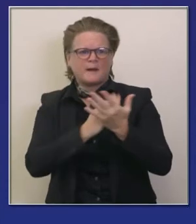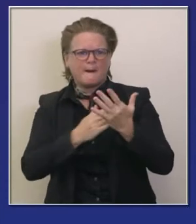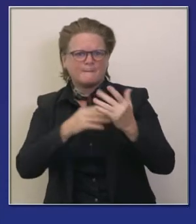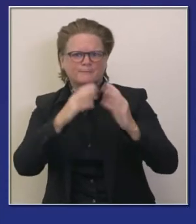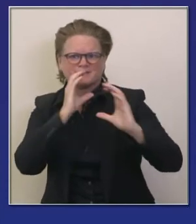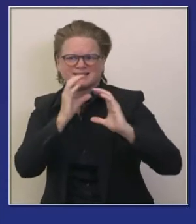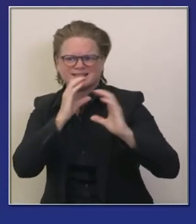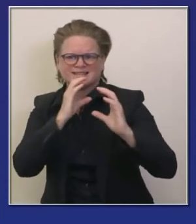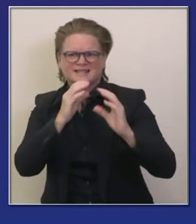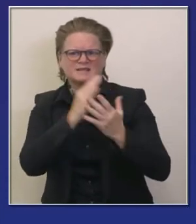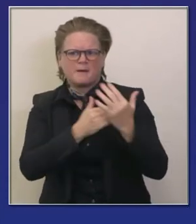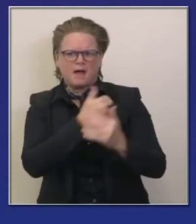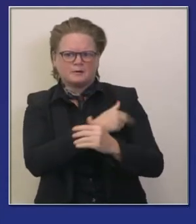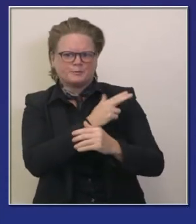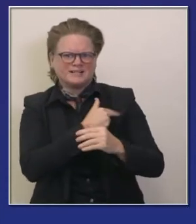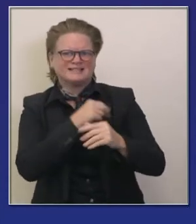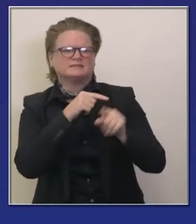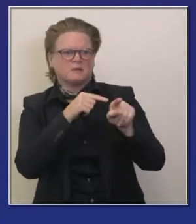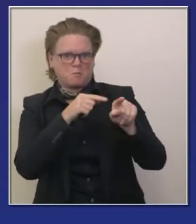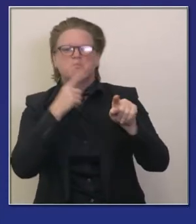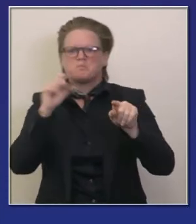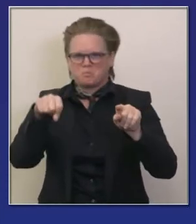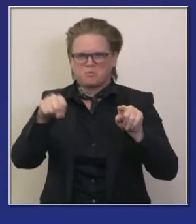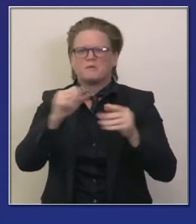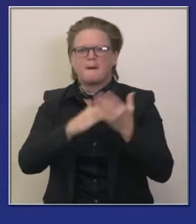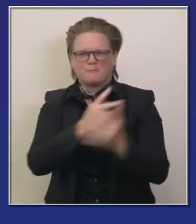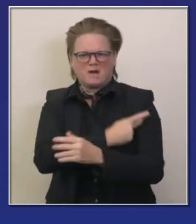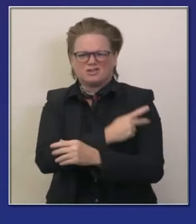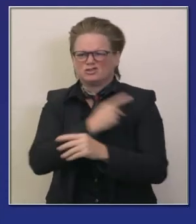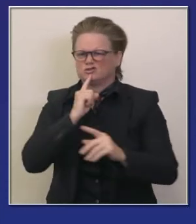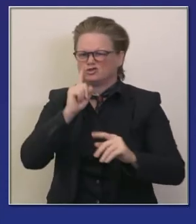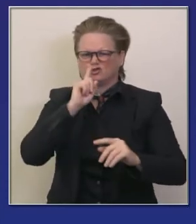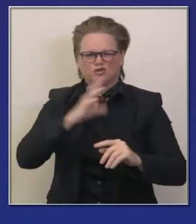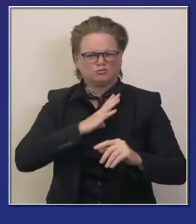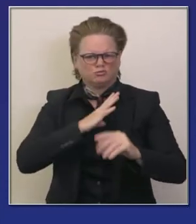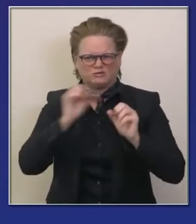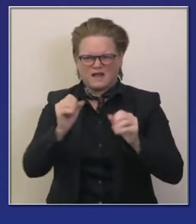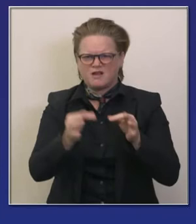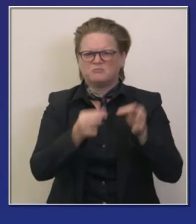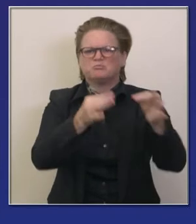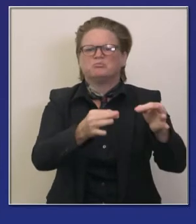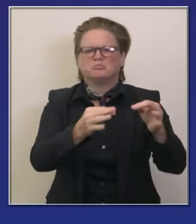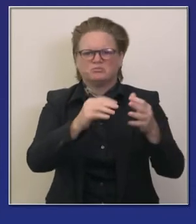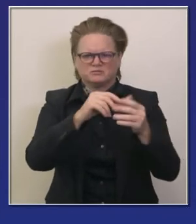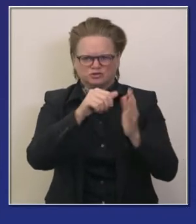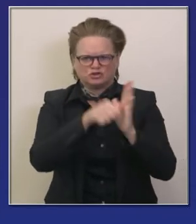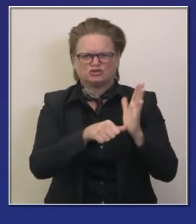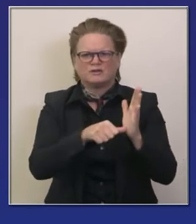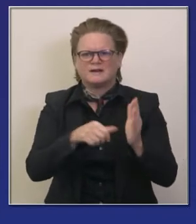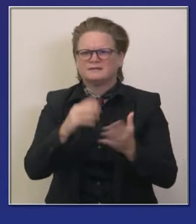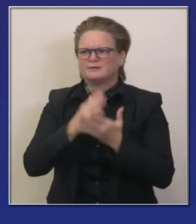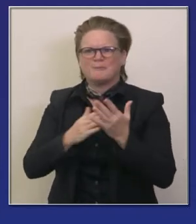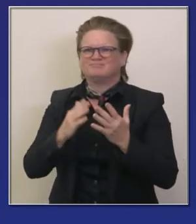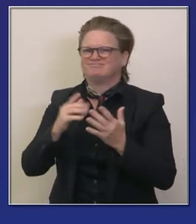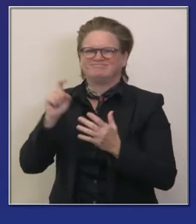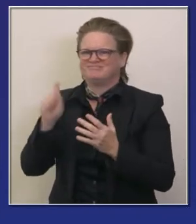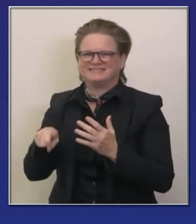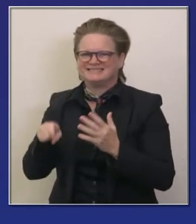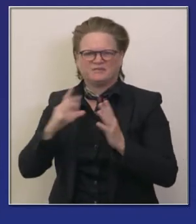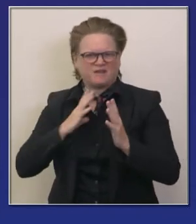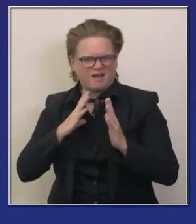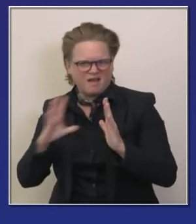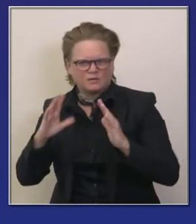restringiendo las cirugías selectivas y cómo se encuentran las capacidades de los hospitales viendo